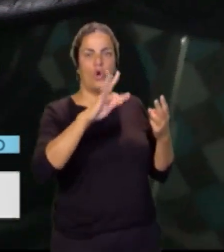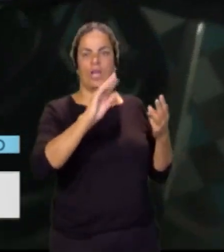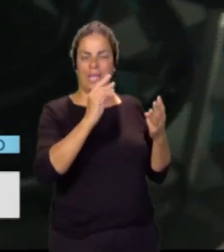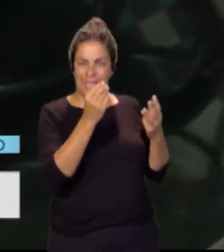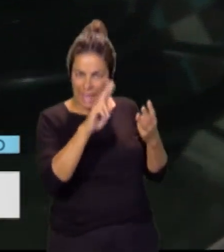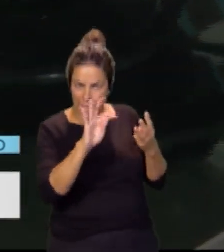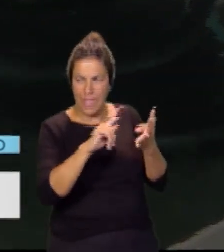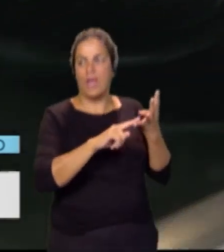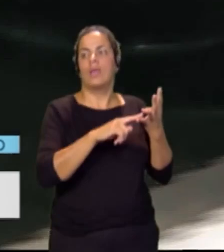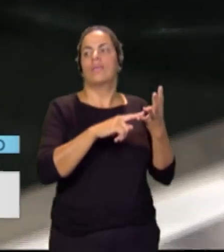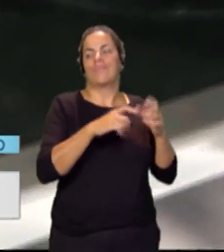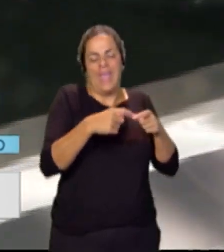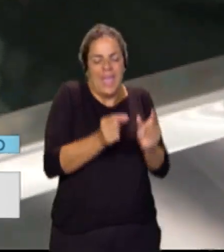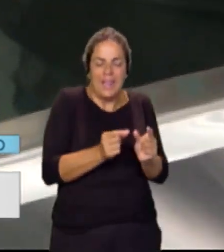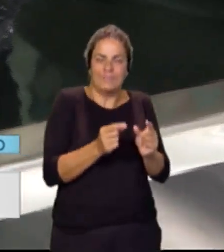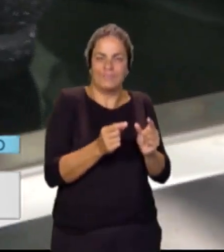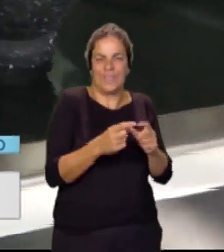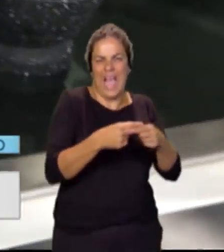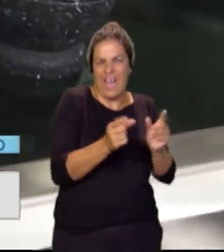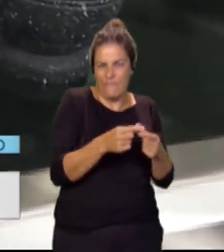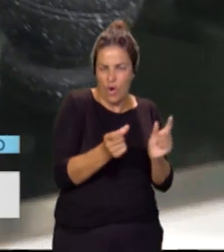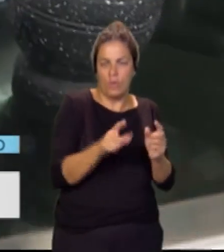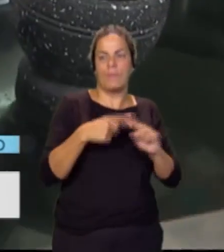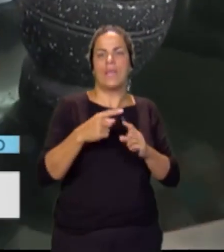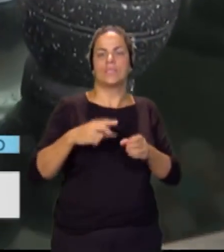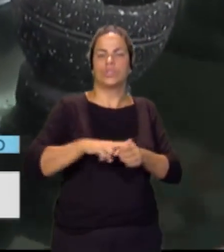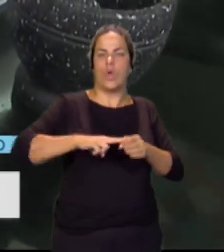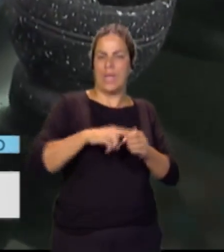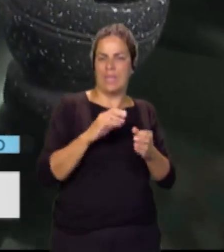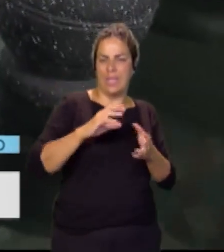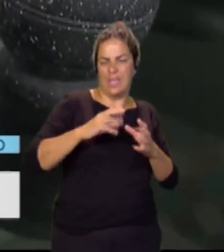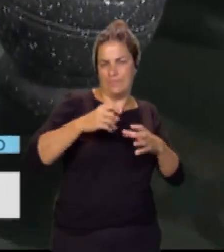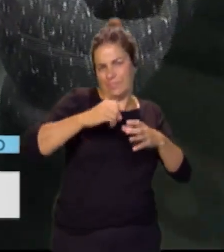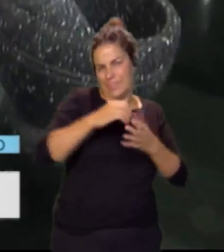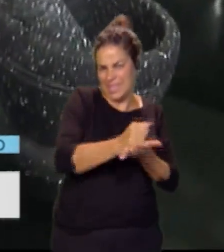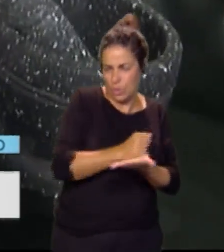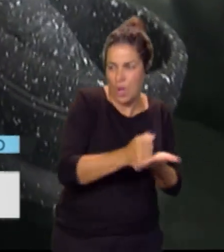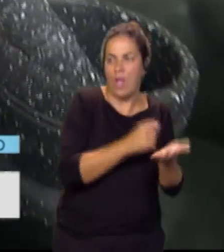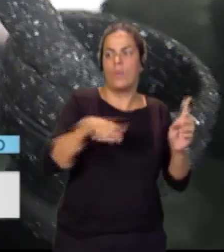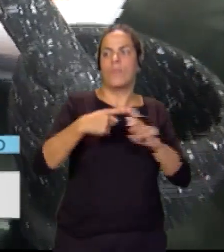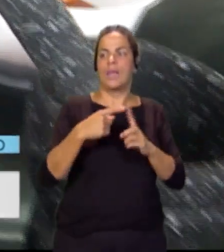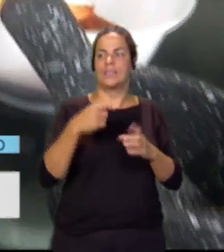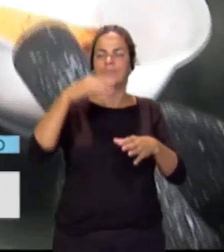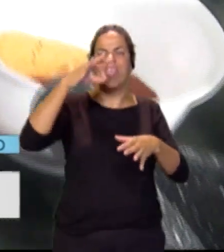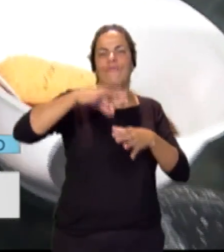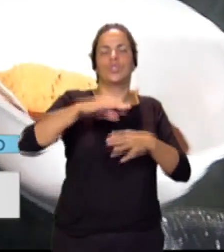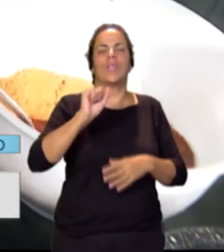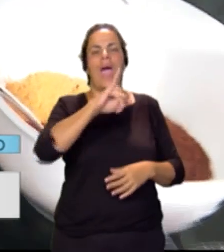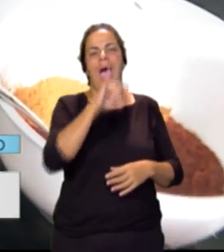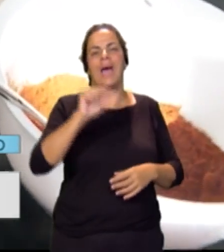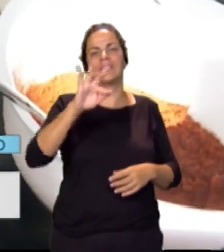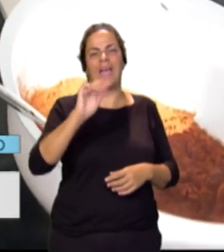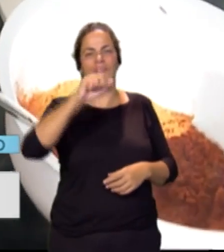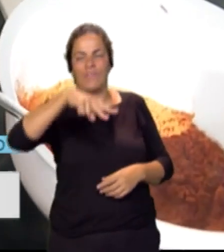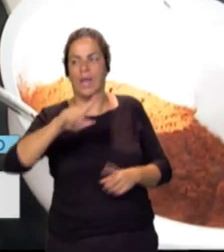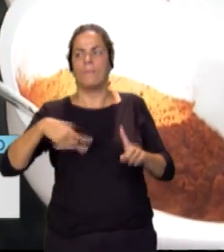después molemos un poquito de tomate triturado, tenemos la infusión de azafrán, el caracol muy importante, porque es la de la receta,